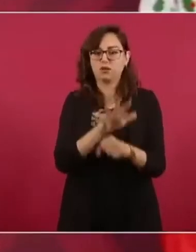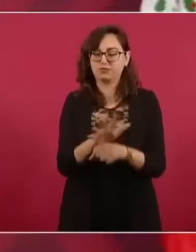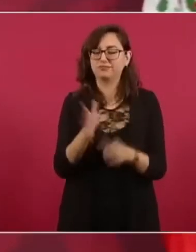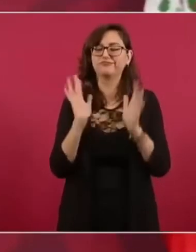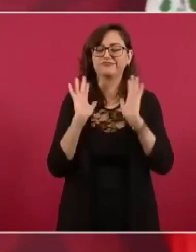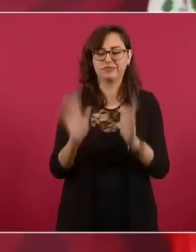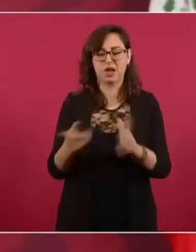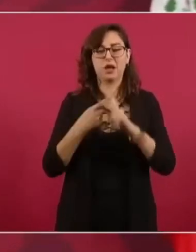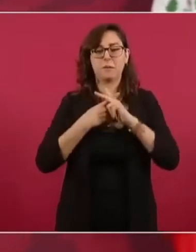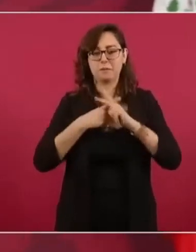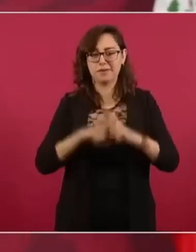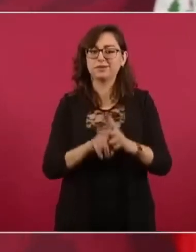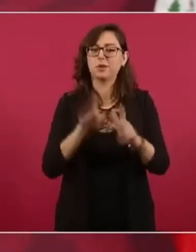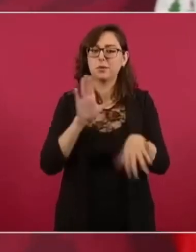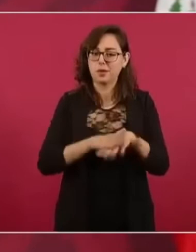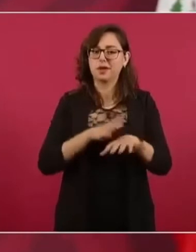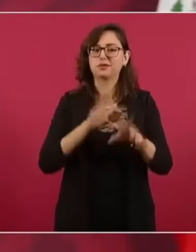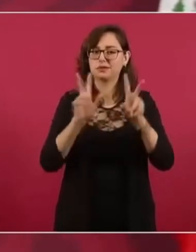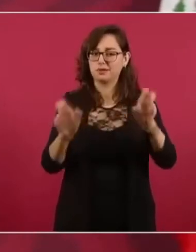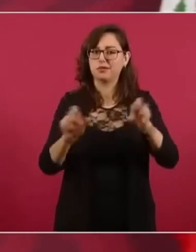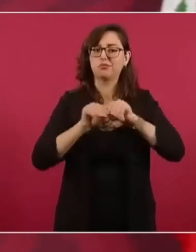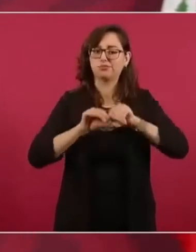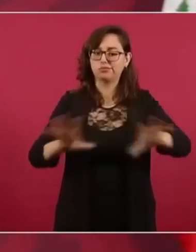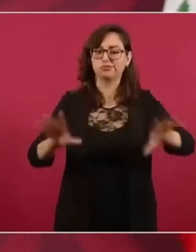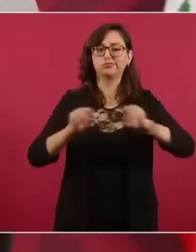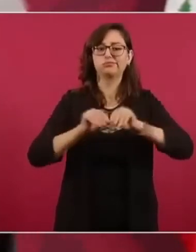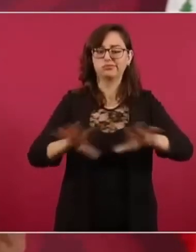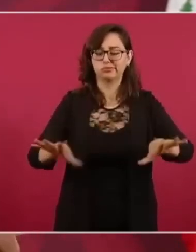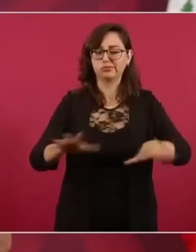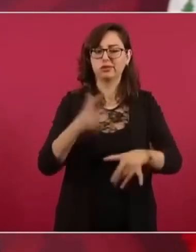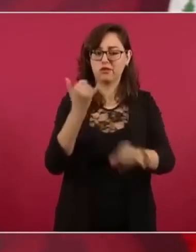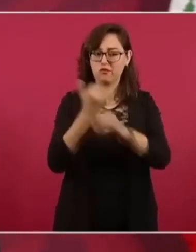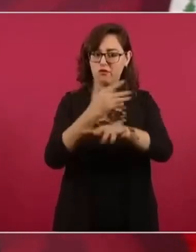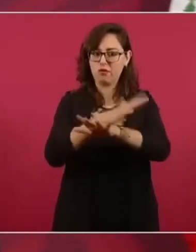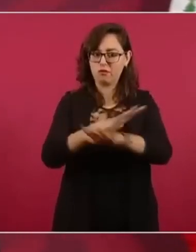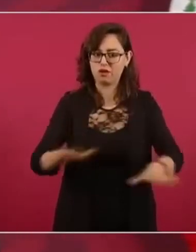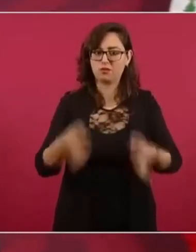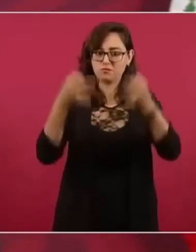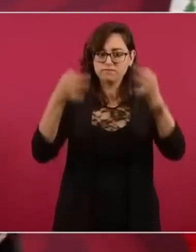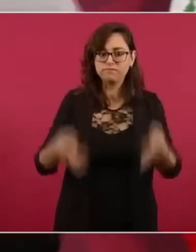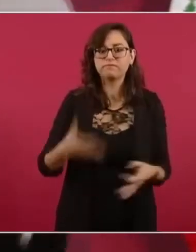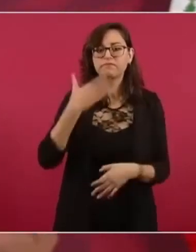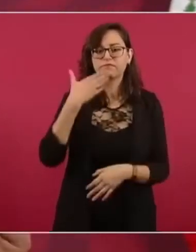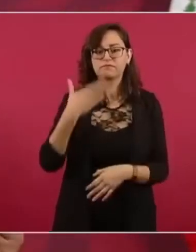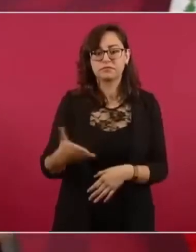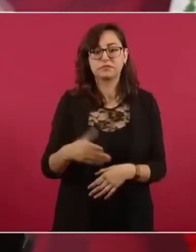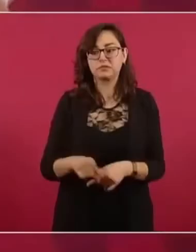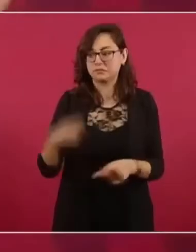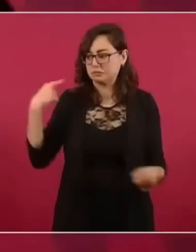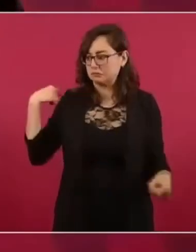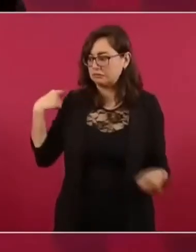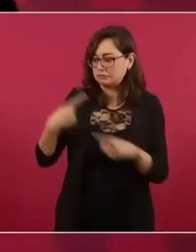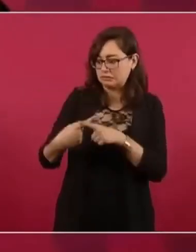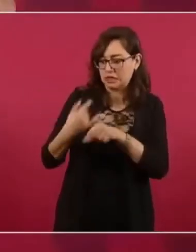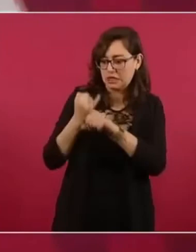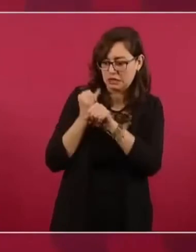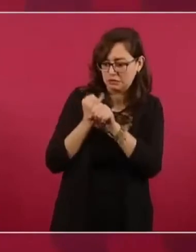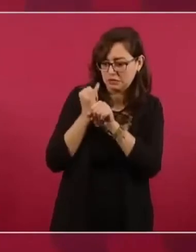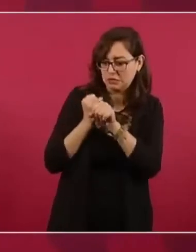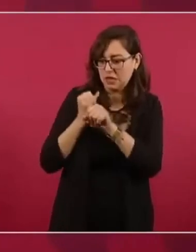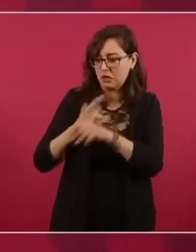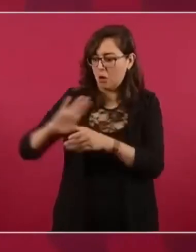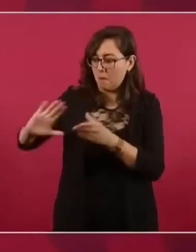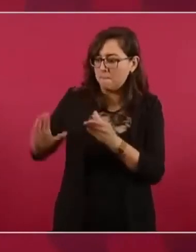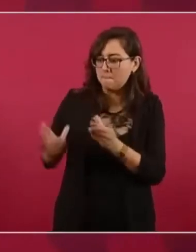empecemos a hablar del tema con información. Nos llevó tiempo y ahora tenemos ya